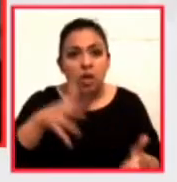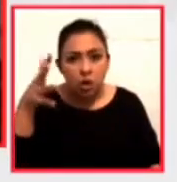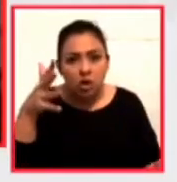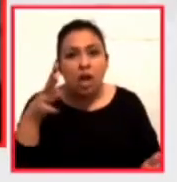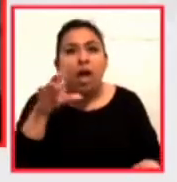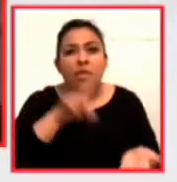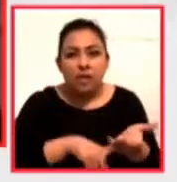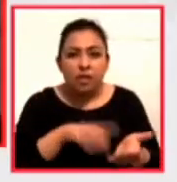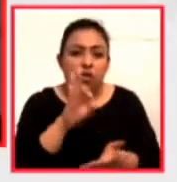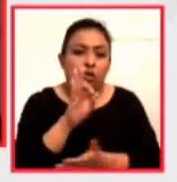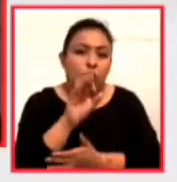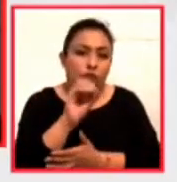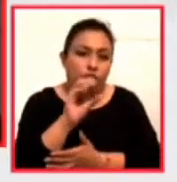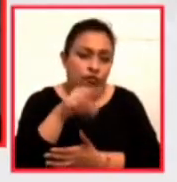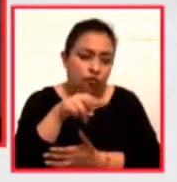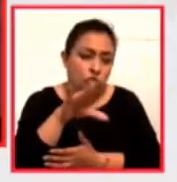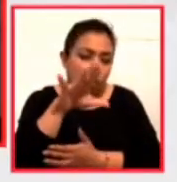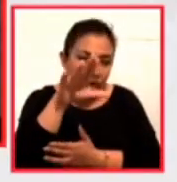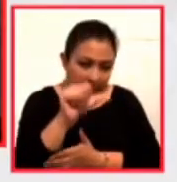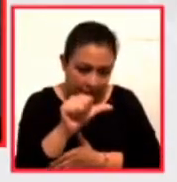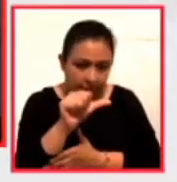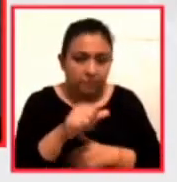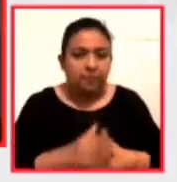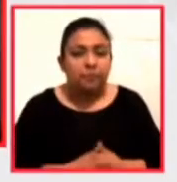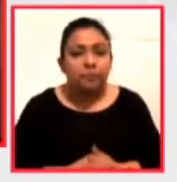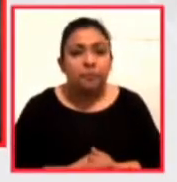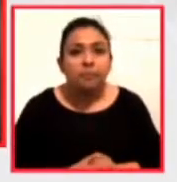Fondo Nacional para la Cultura y las Artes FONCA